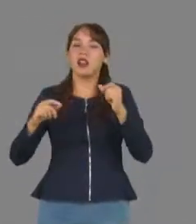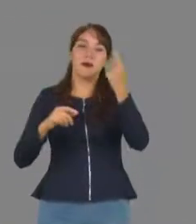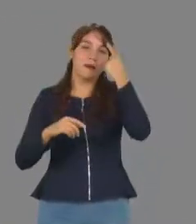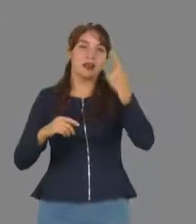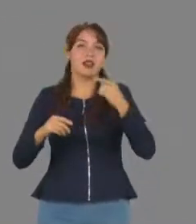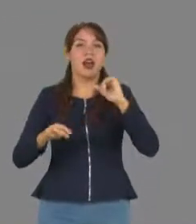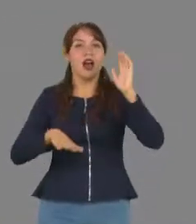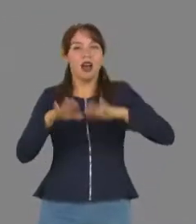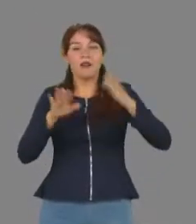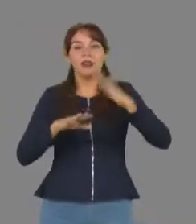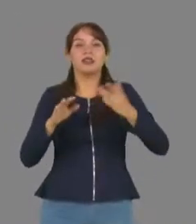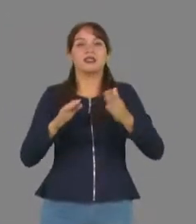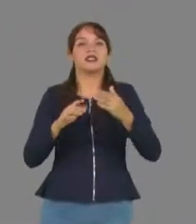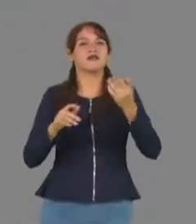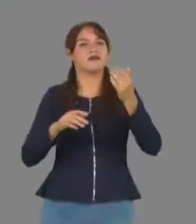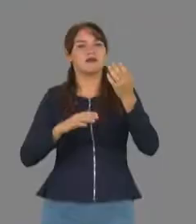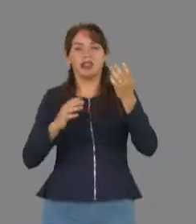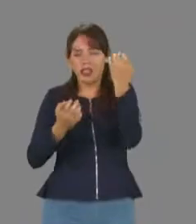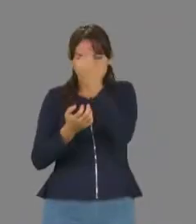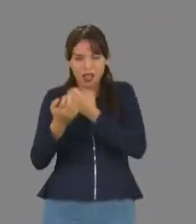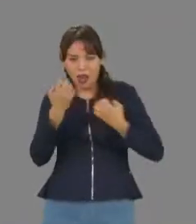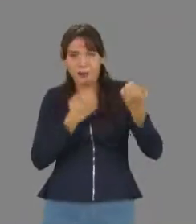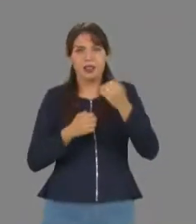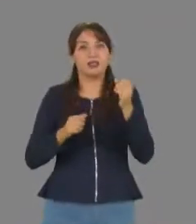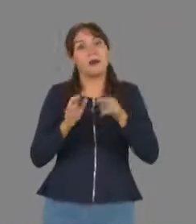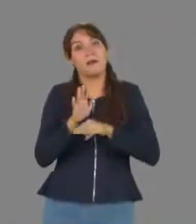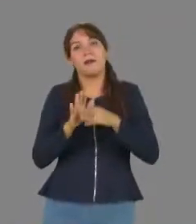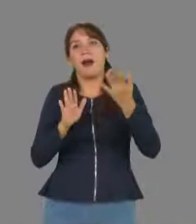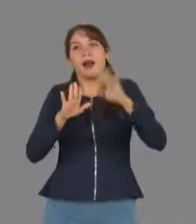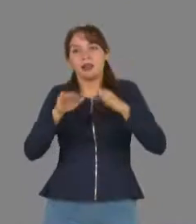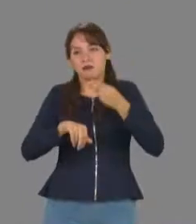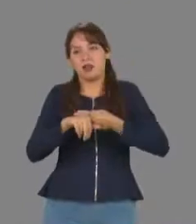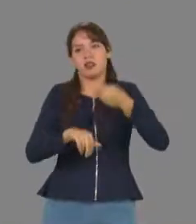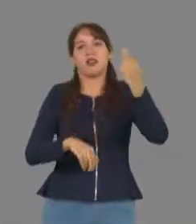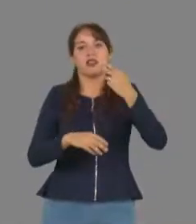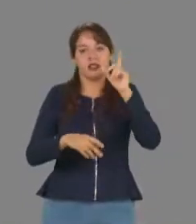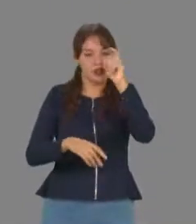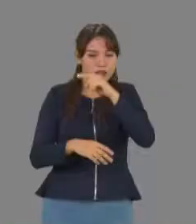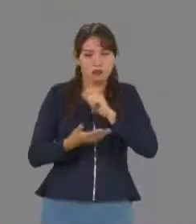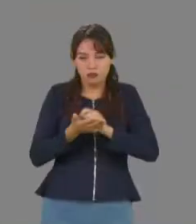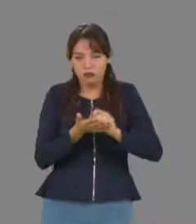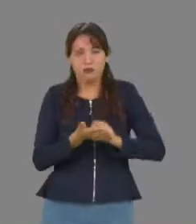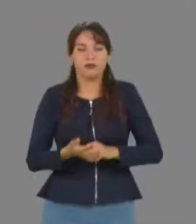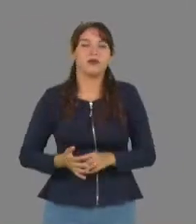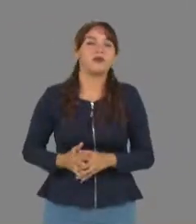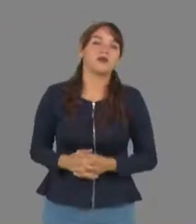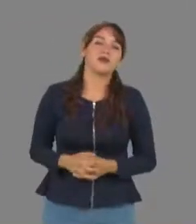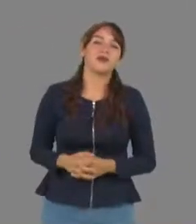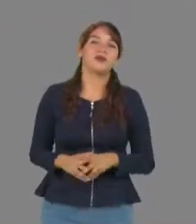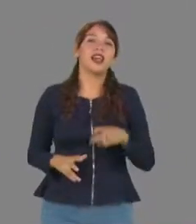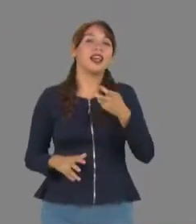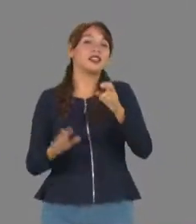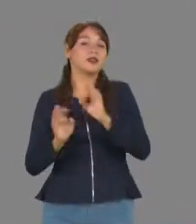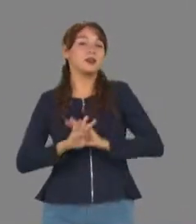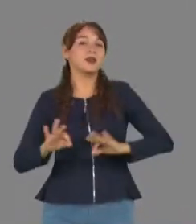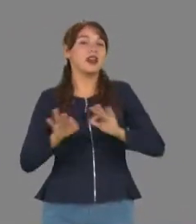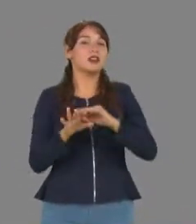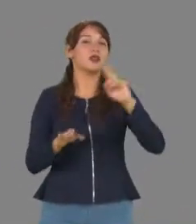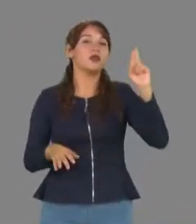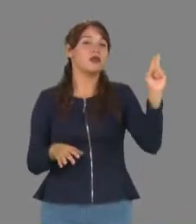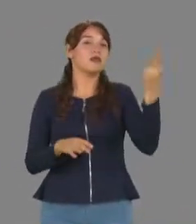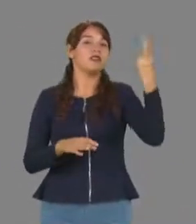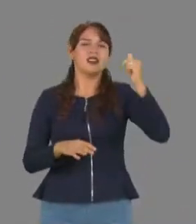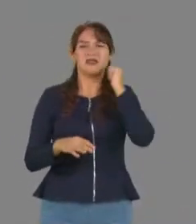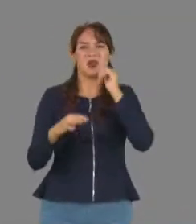los exámenes a otros niveles estudiantiles y con mayor grado de dificultad para los participantes. Es de esta manera que la universidad estrecha